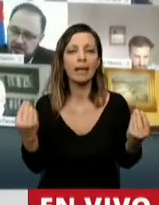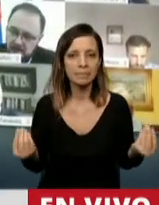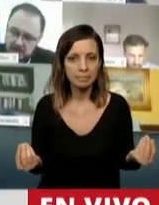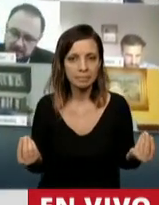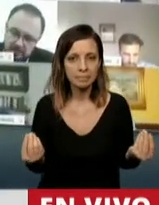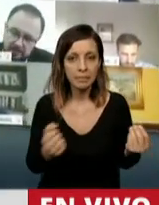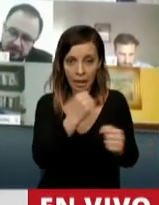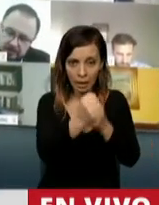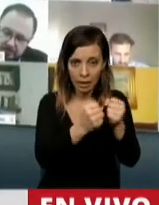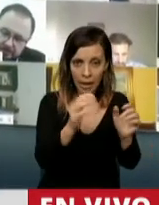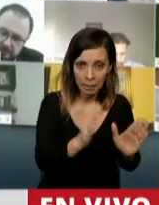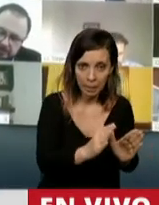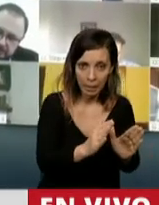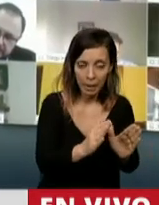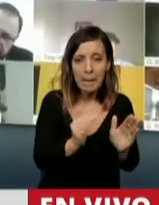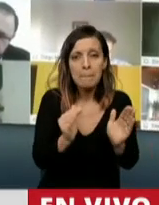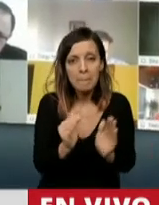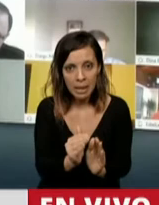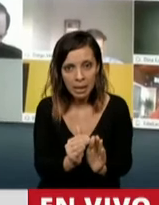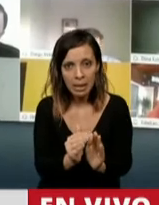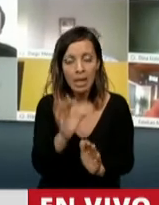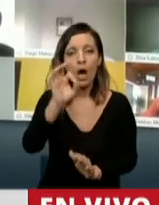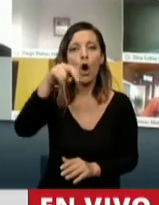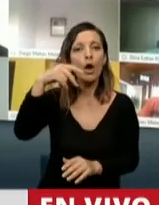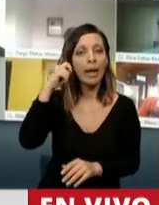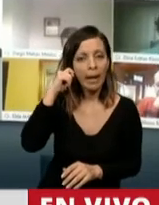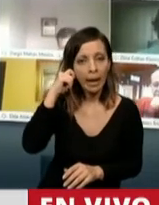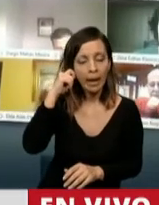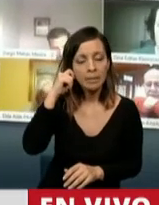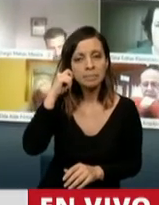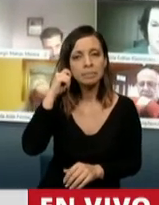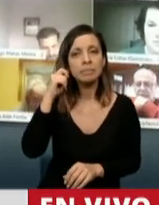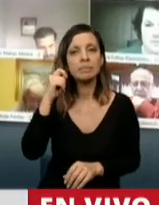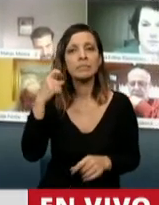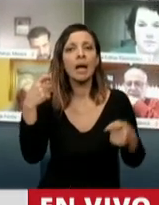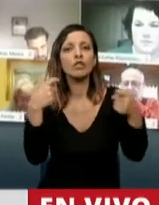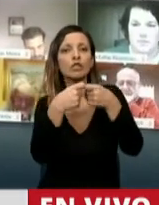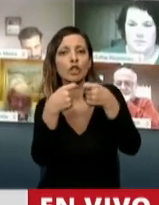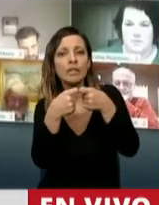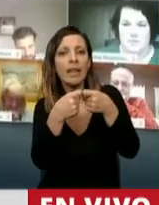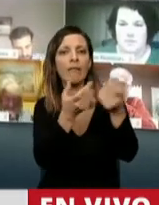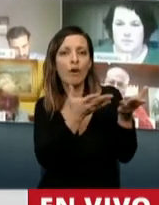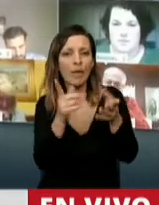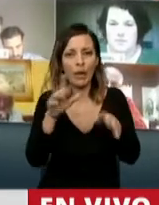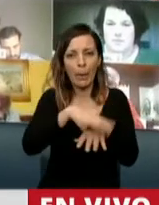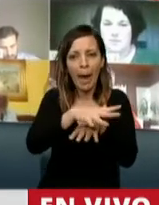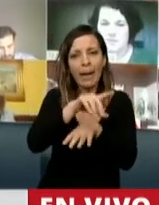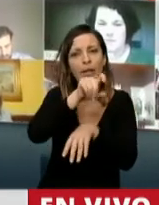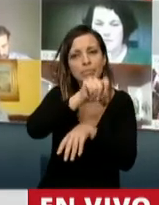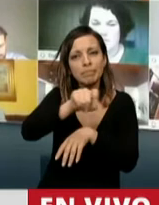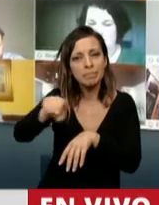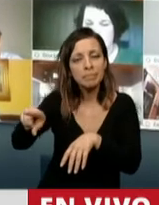PYME, de las MINI-PYME, de las ONG, de las sociedades de fomento, de las sociedades